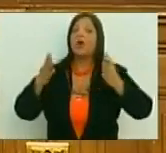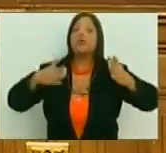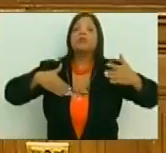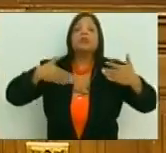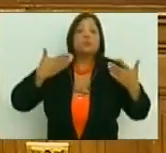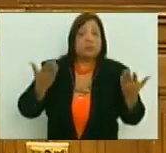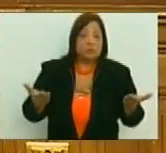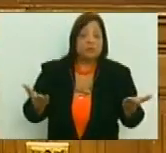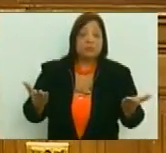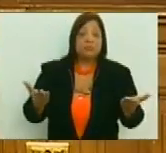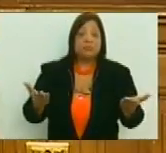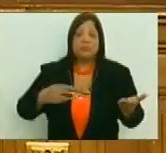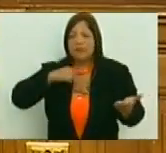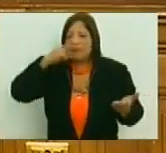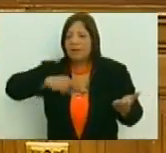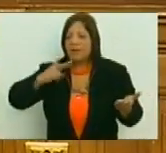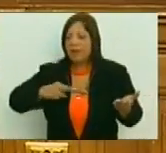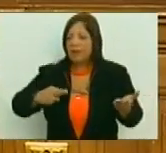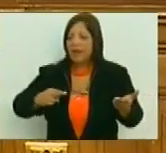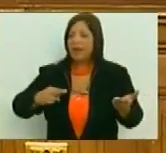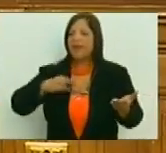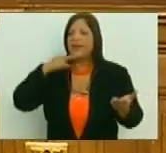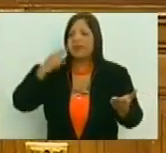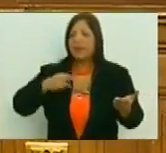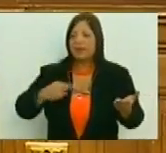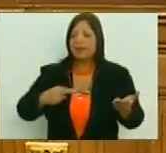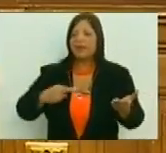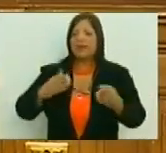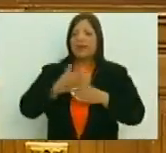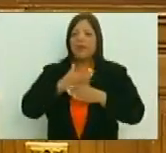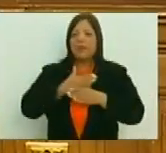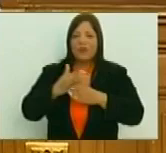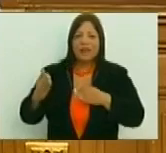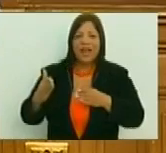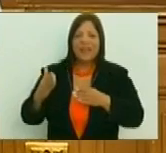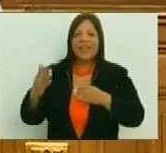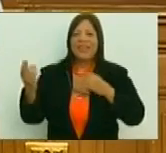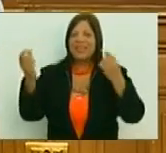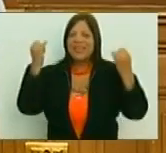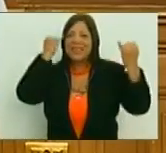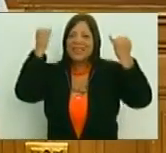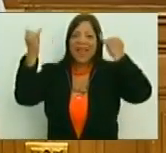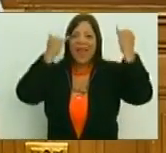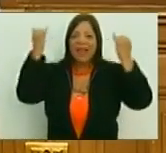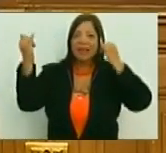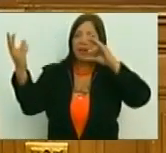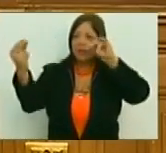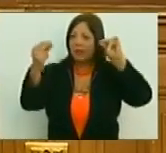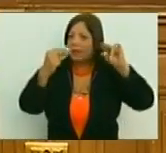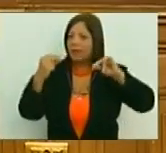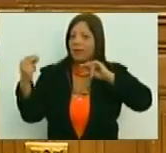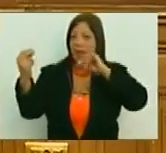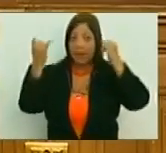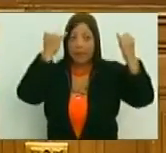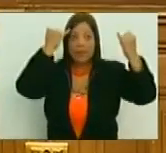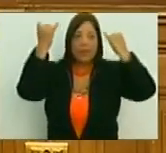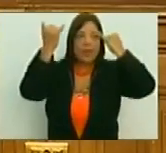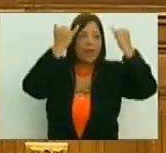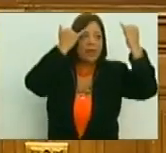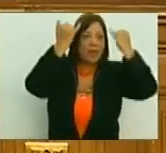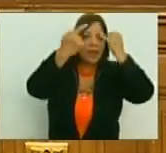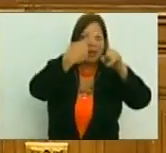real y efectiva de confrontar las ideas. Y cuando dijimos todos,